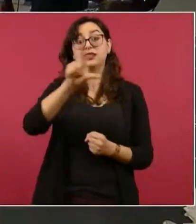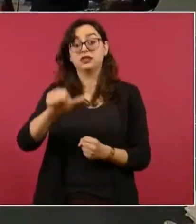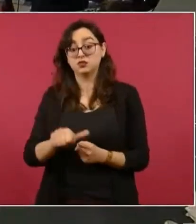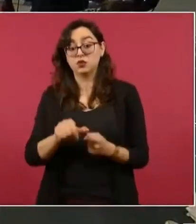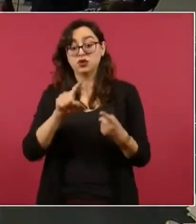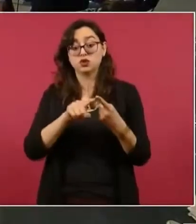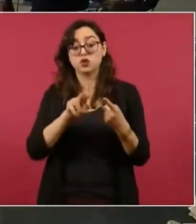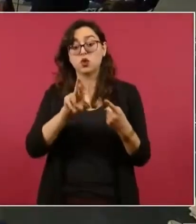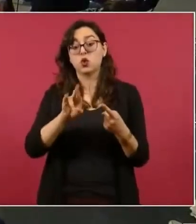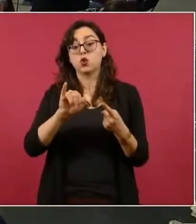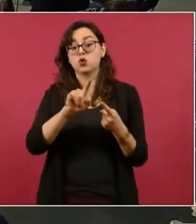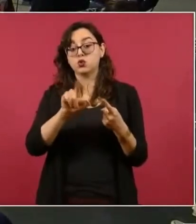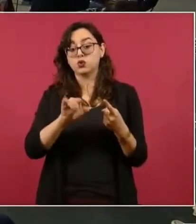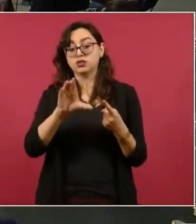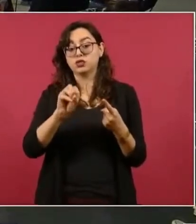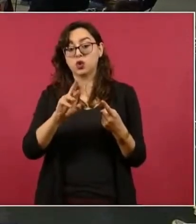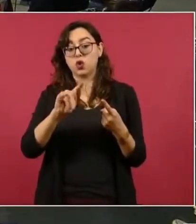Mateos